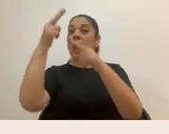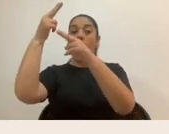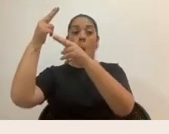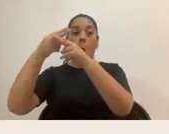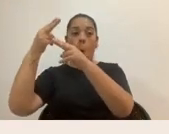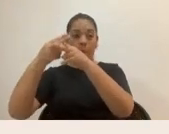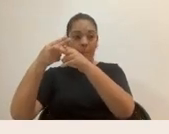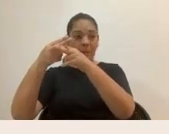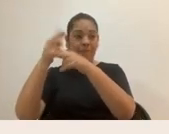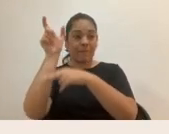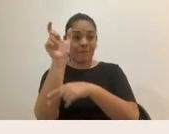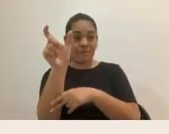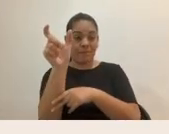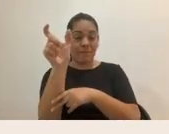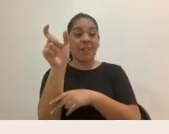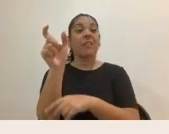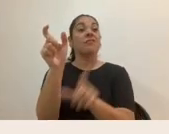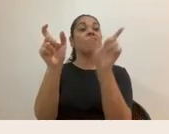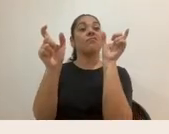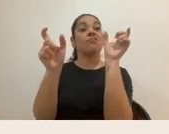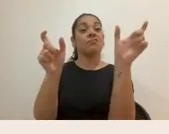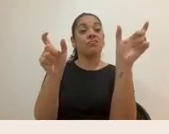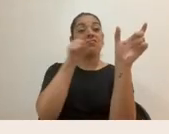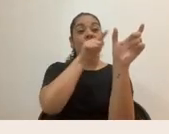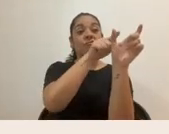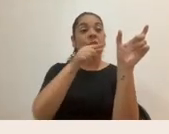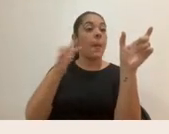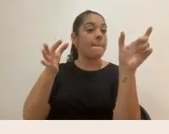Y en el otro extremo de la hoja la palabra mujer.